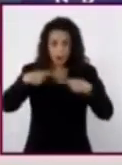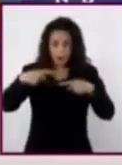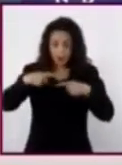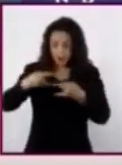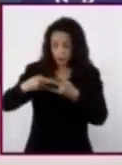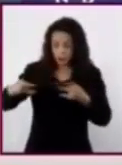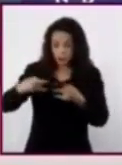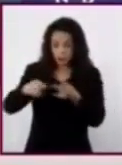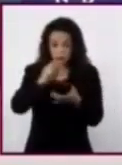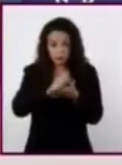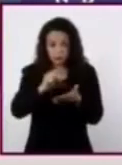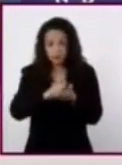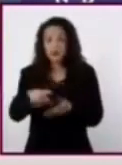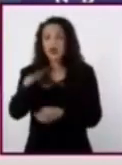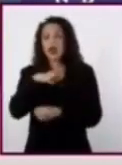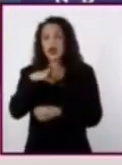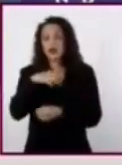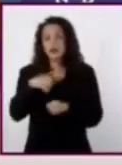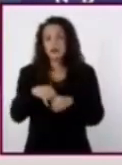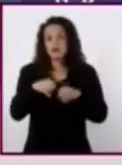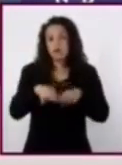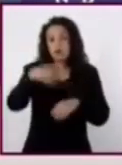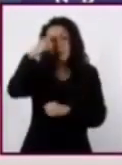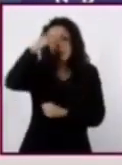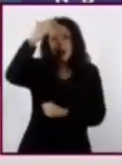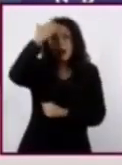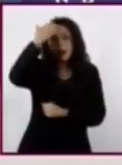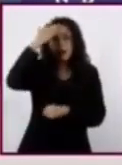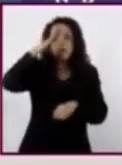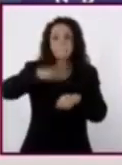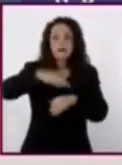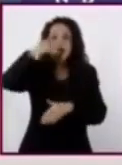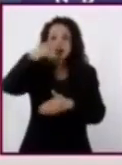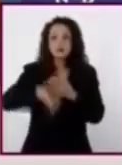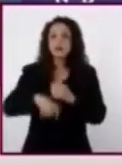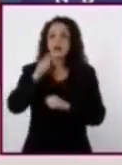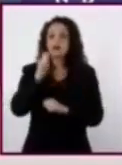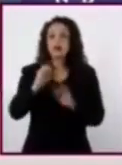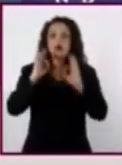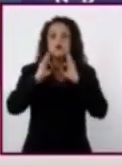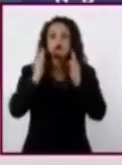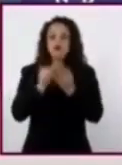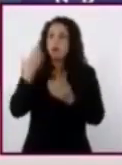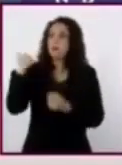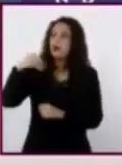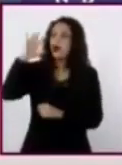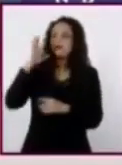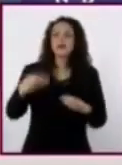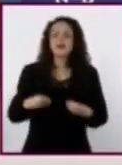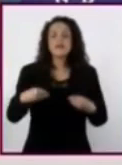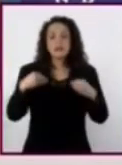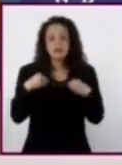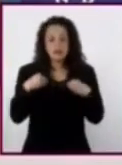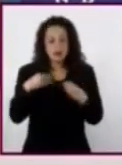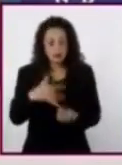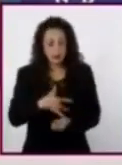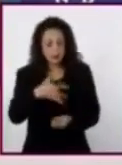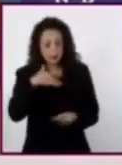obtienen información para conocer la manera en que vivieron, sintieron,